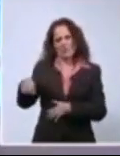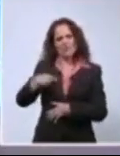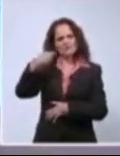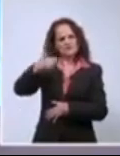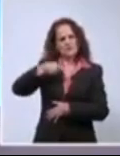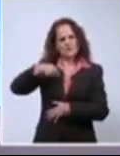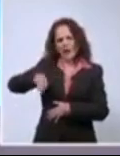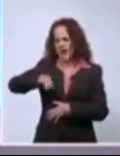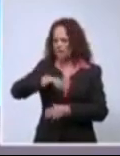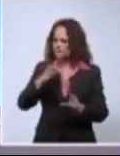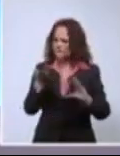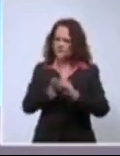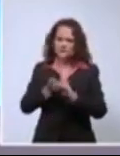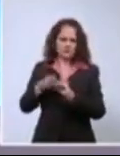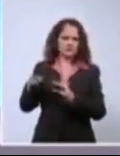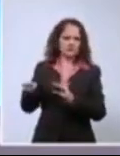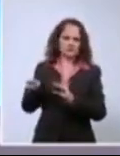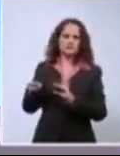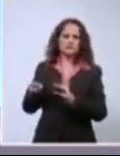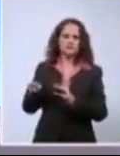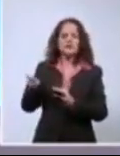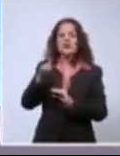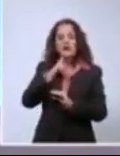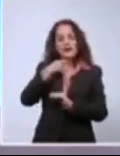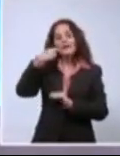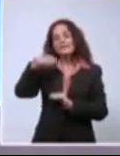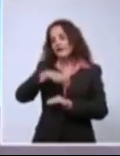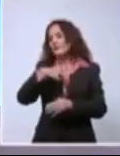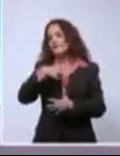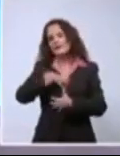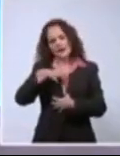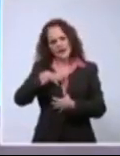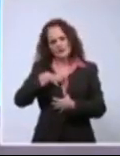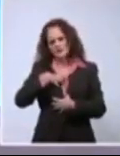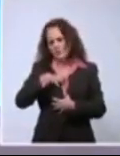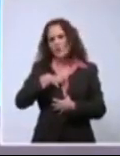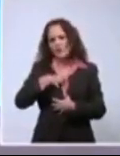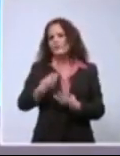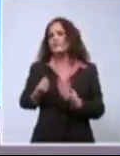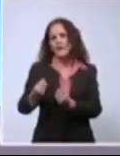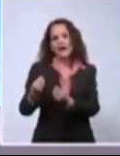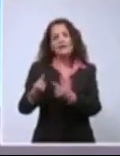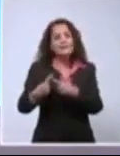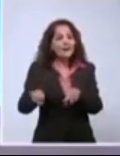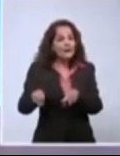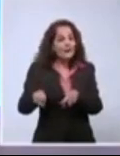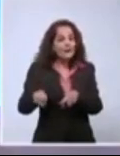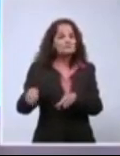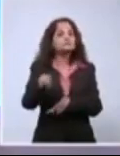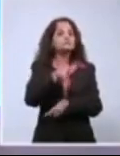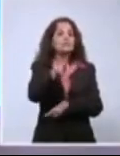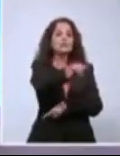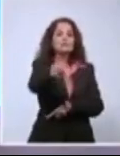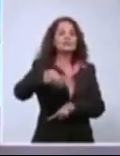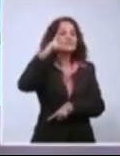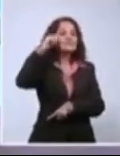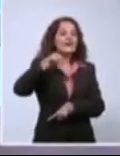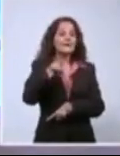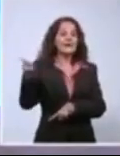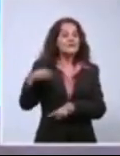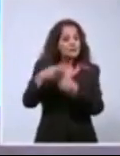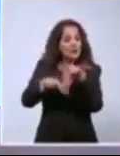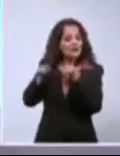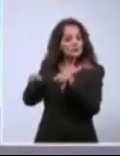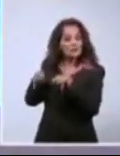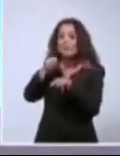aquí. Ella merece y debe tener todos sus derechos garantizados. Pero usted también merece saber que esto está ocurriendo, que esto